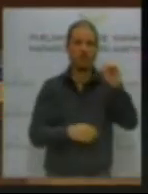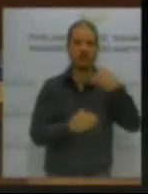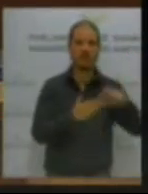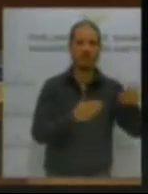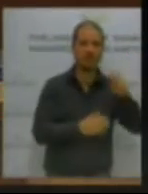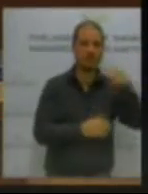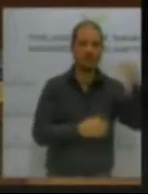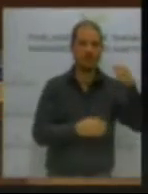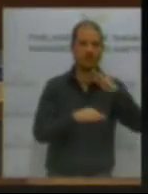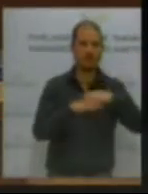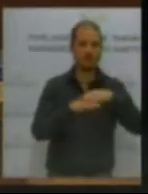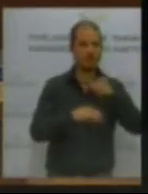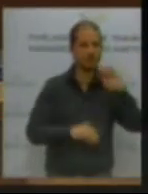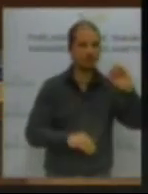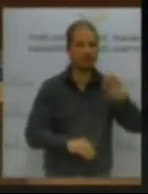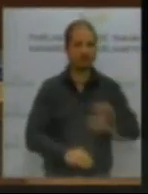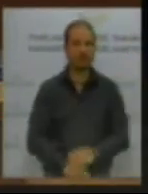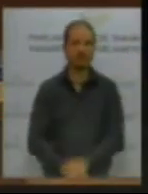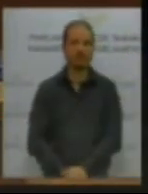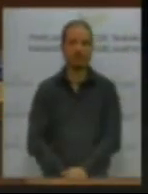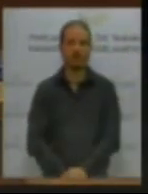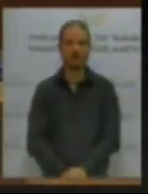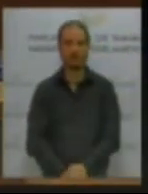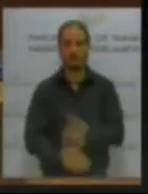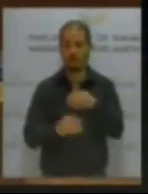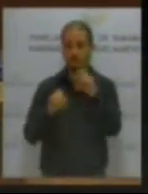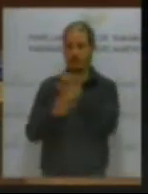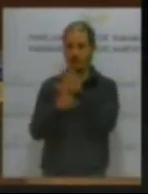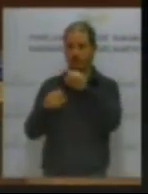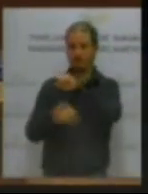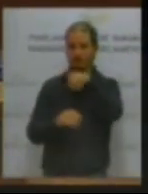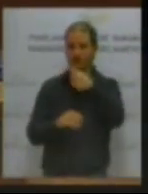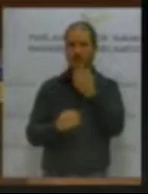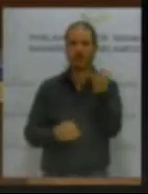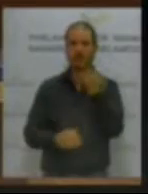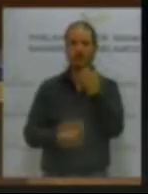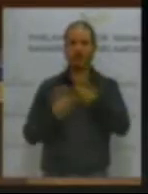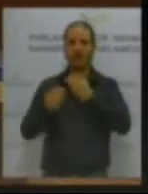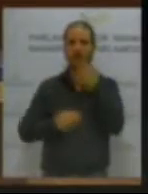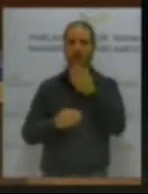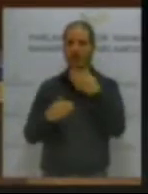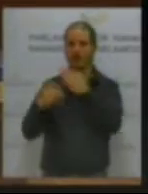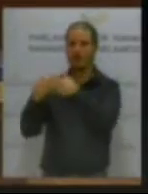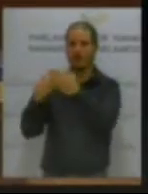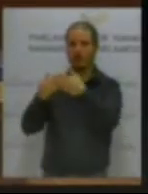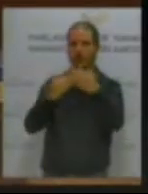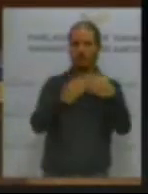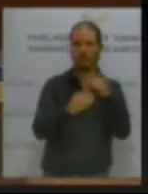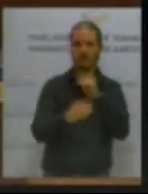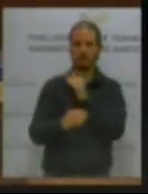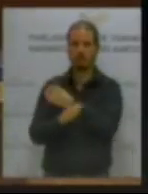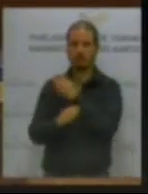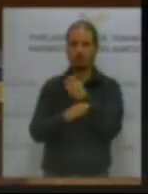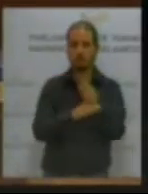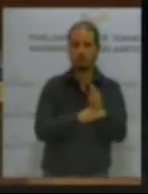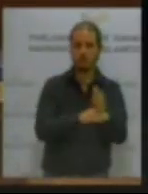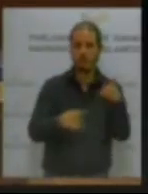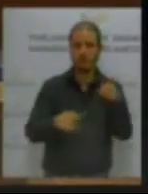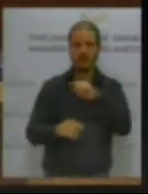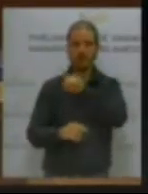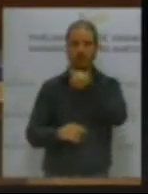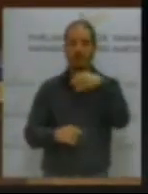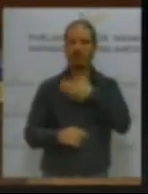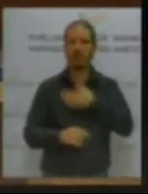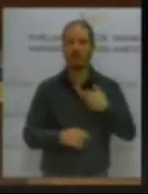quedado aquí bien claro que ustedes son los del puerta a puerta. Y también ha quedado bien claro que ustedes quieren enterrar la basura en la